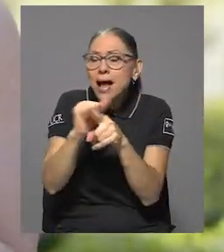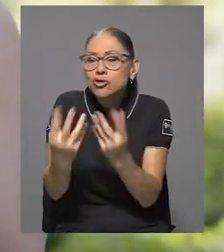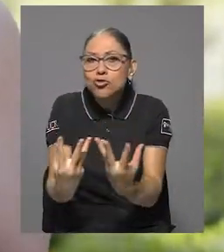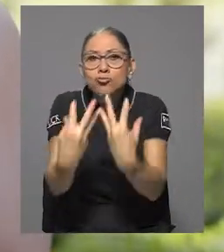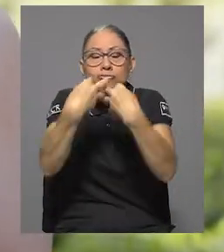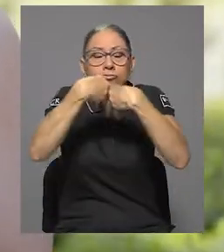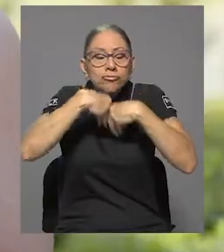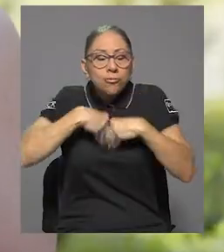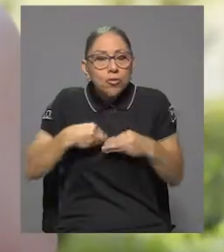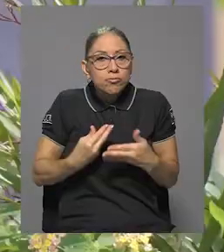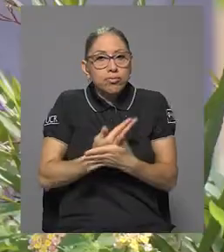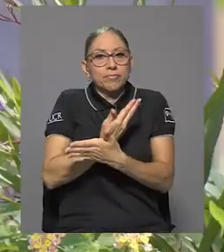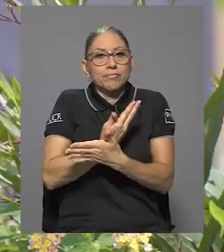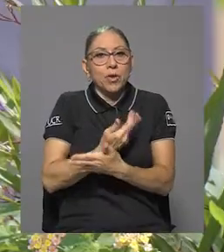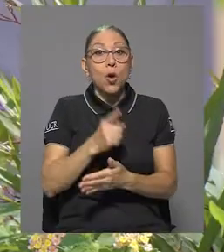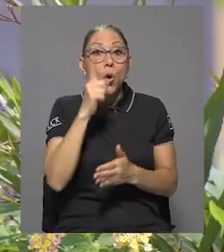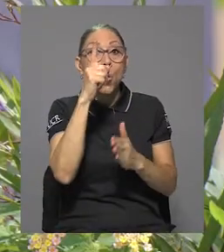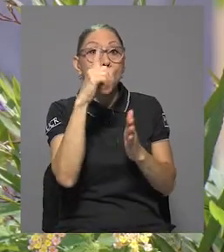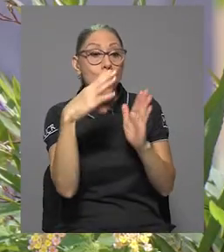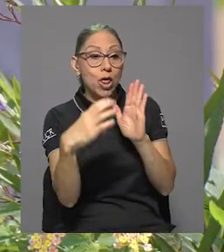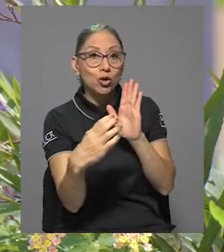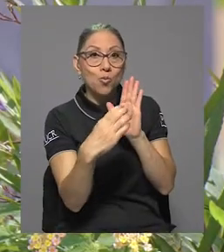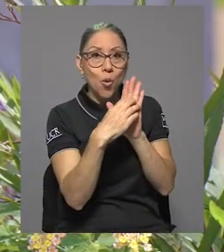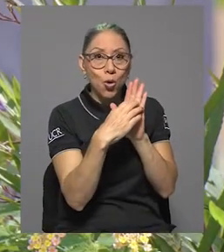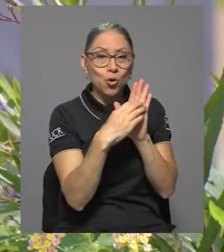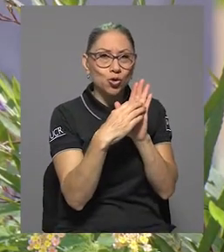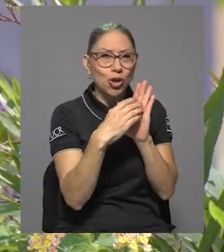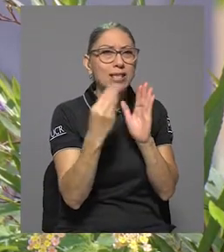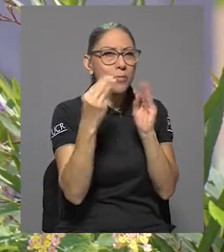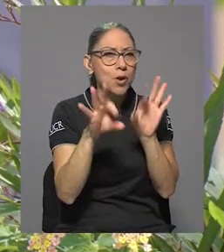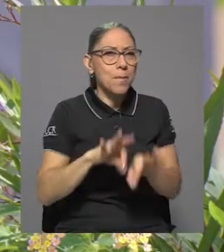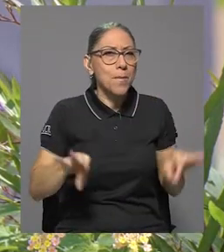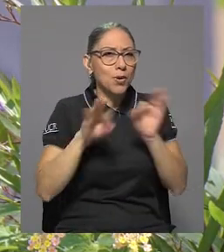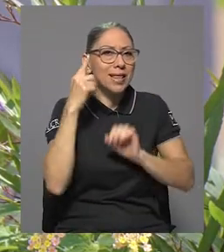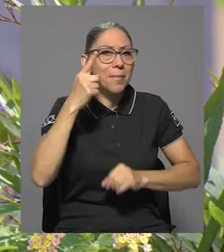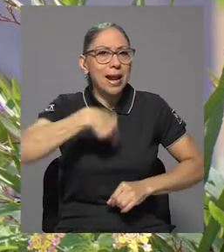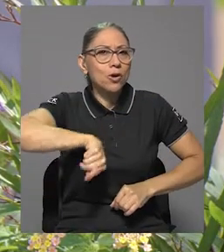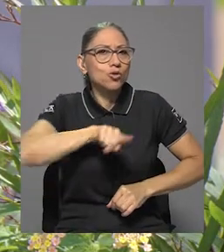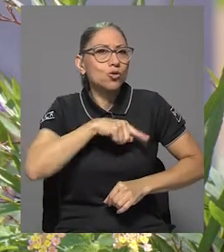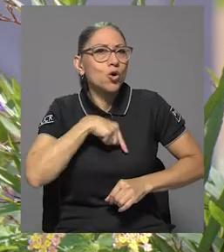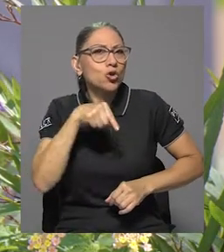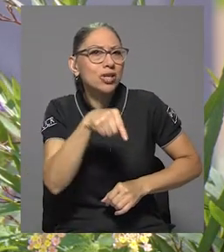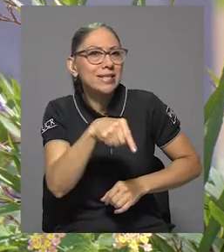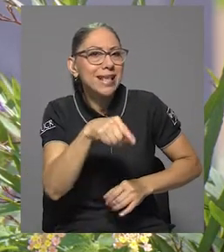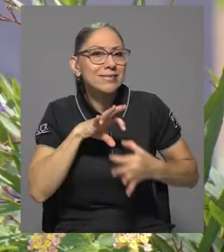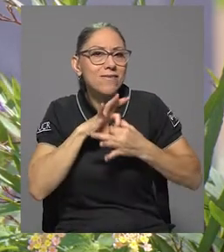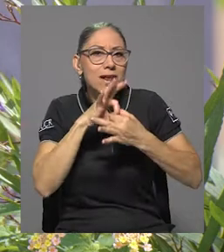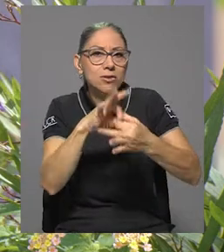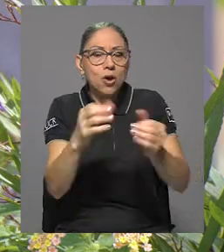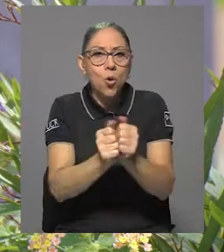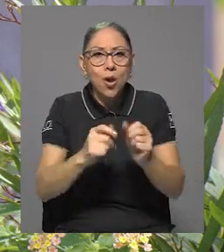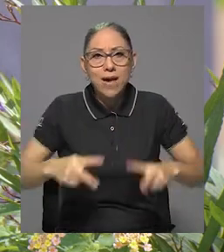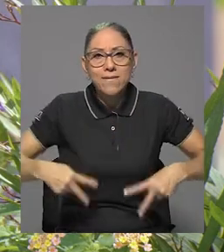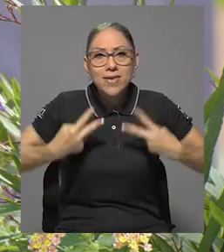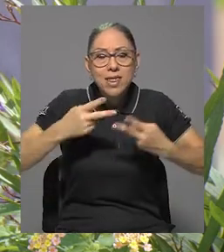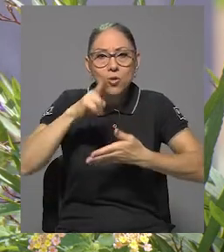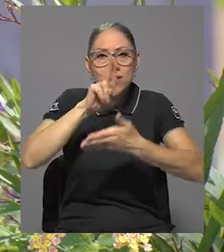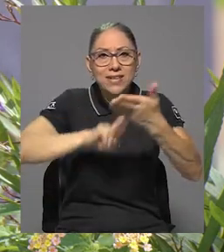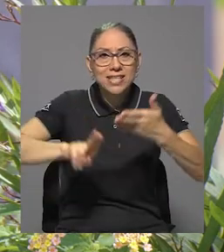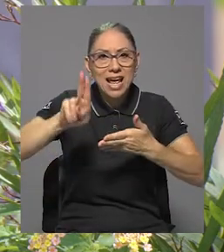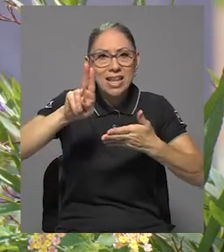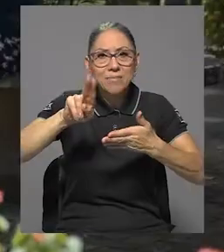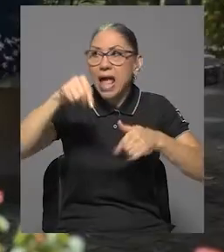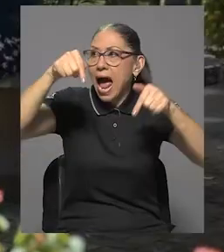un repaso y un refrescamiento. Uno de los módulos que para nosotros sí es muy importante es el módulo que refiere a la vida